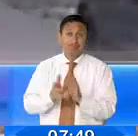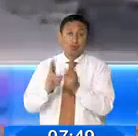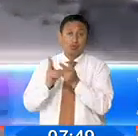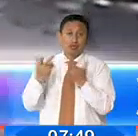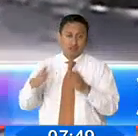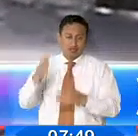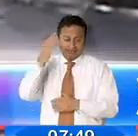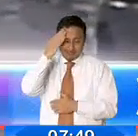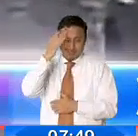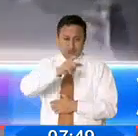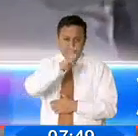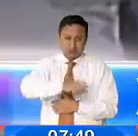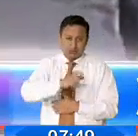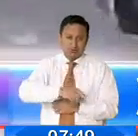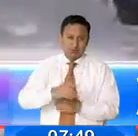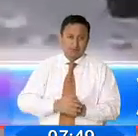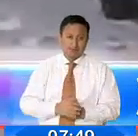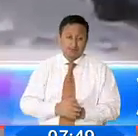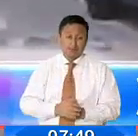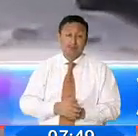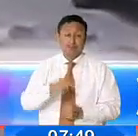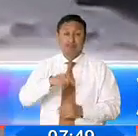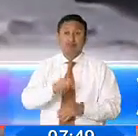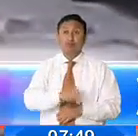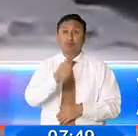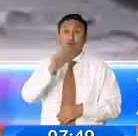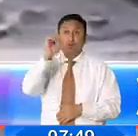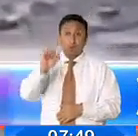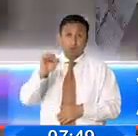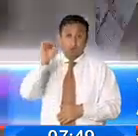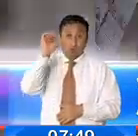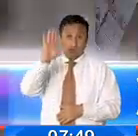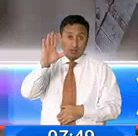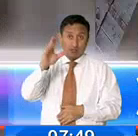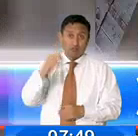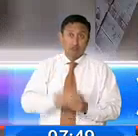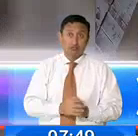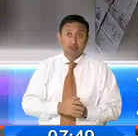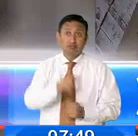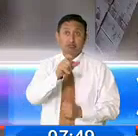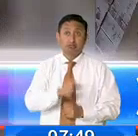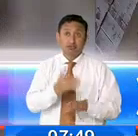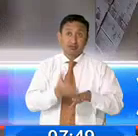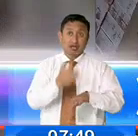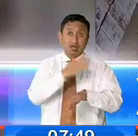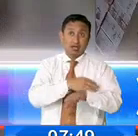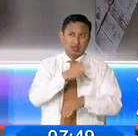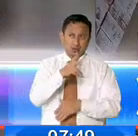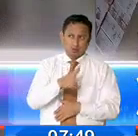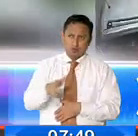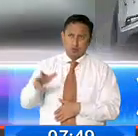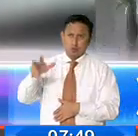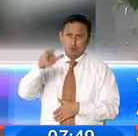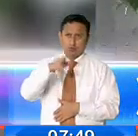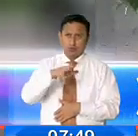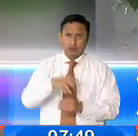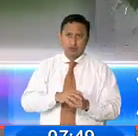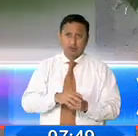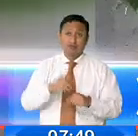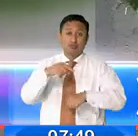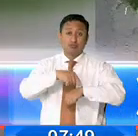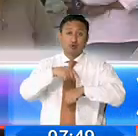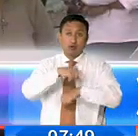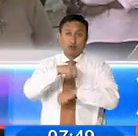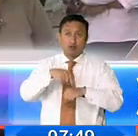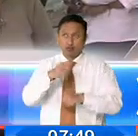identificados a los delincuentes. Incluso en otro video se observa cómo los sospechosos estudian el sitio y hacen recorridos a distintas